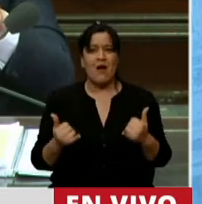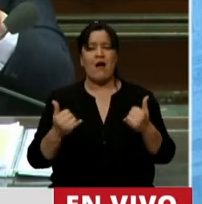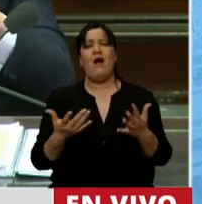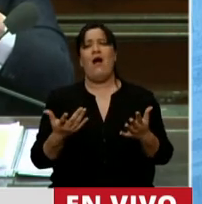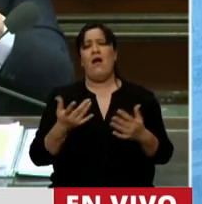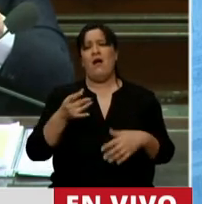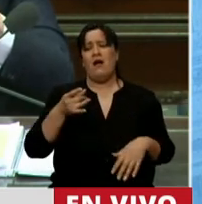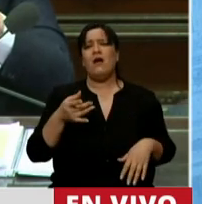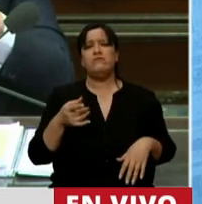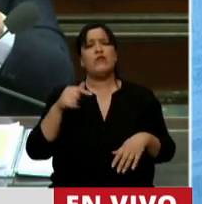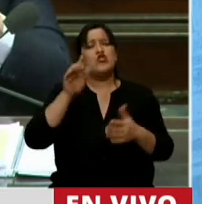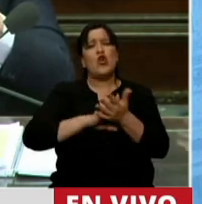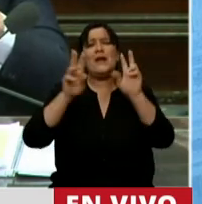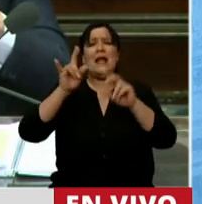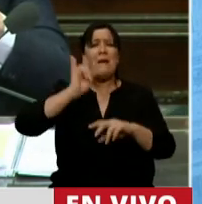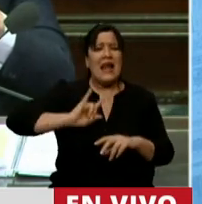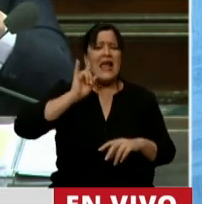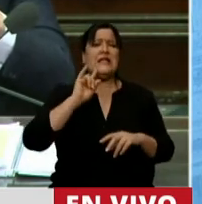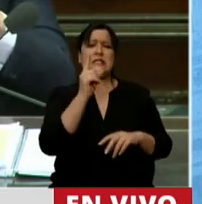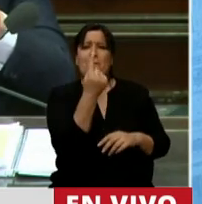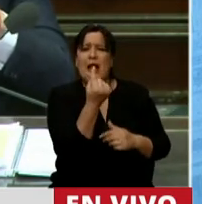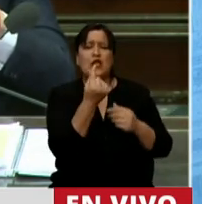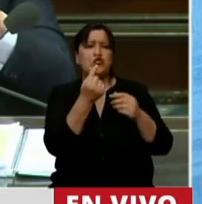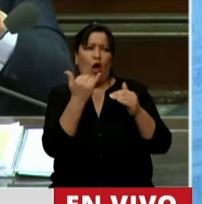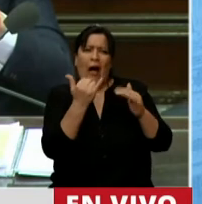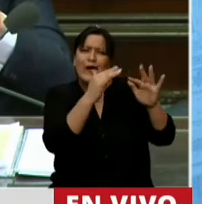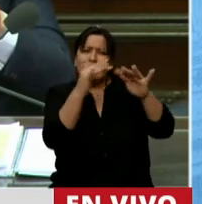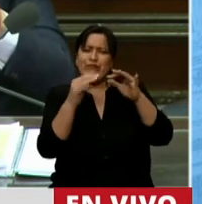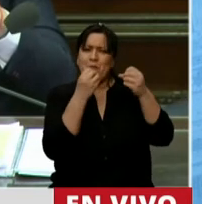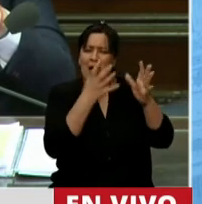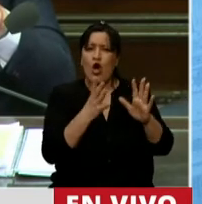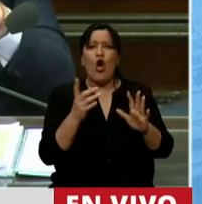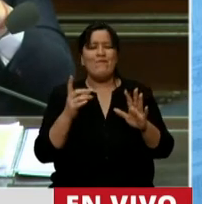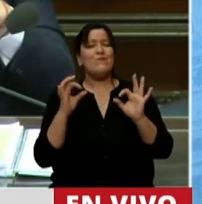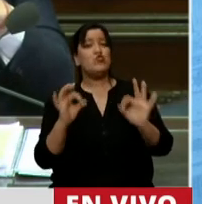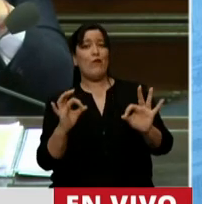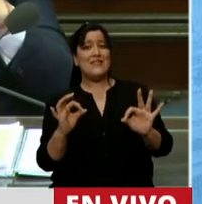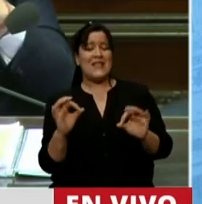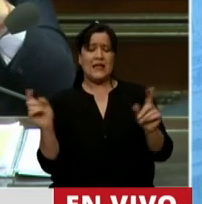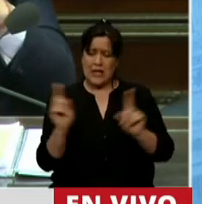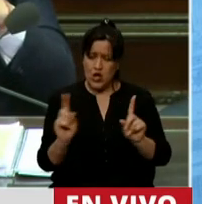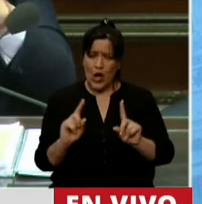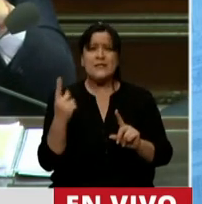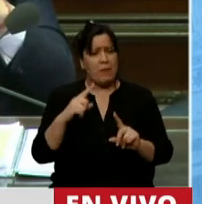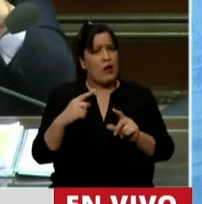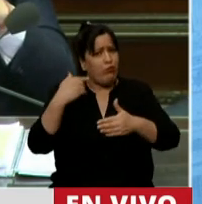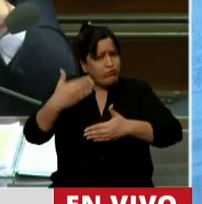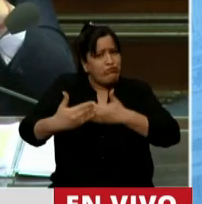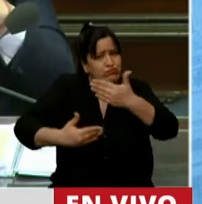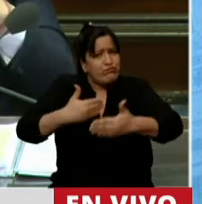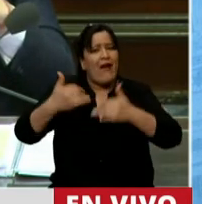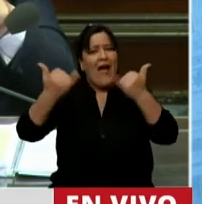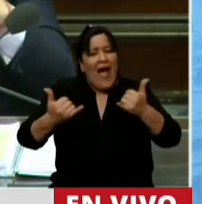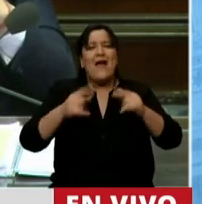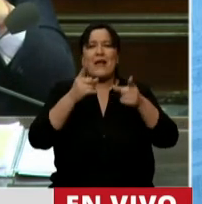copa y leche se están regularizando en todo el país. Es insuficiente, pero se va avanzando. Como miles de créditos, pasa cero